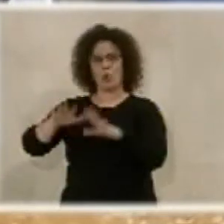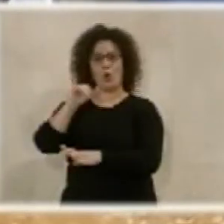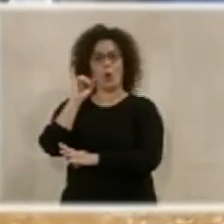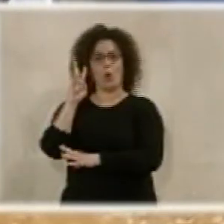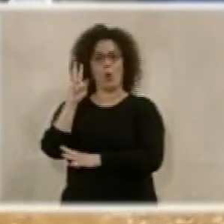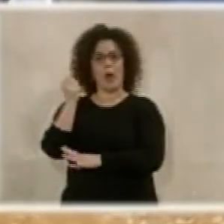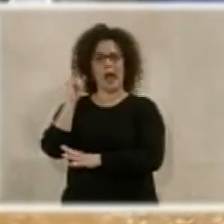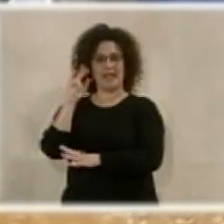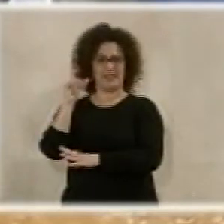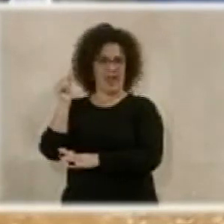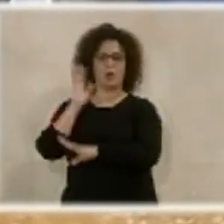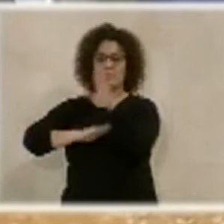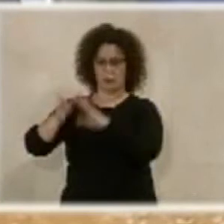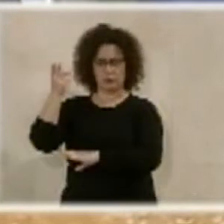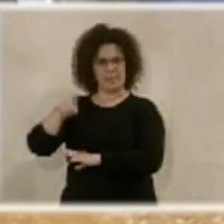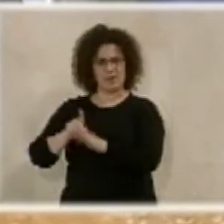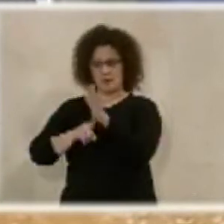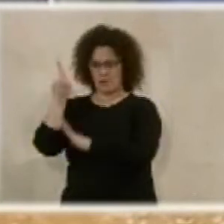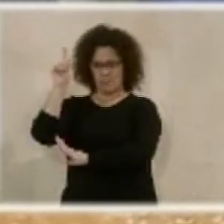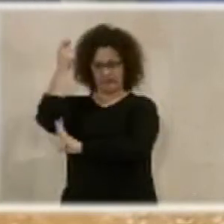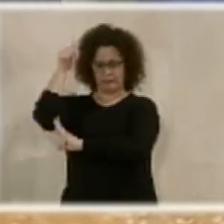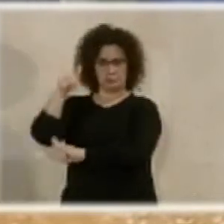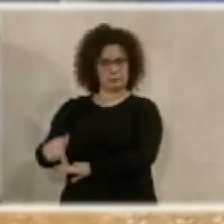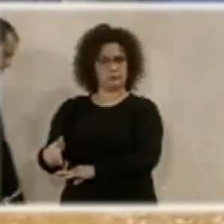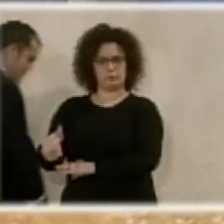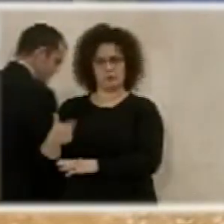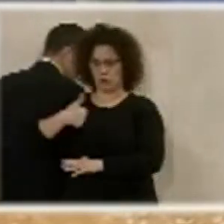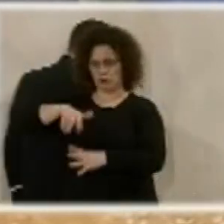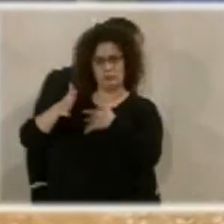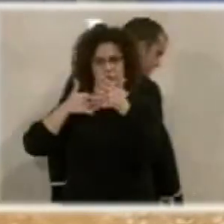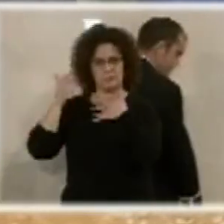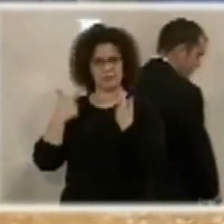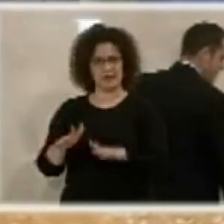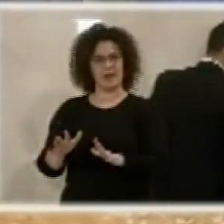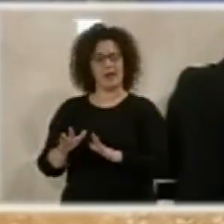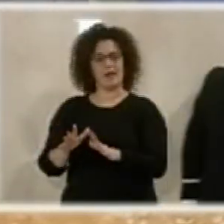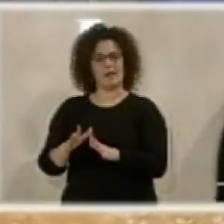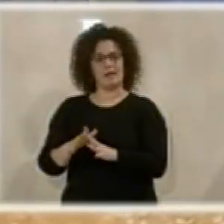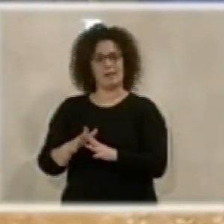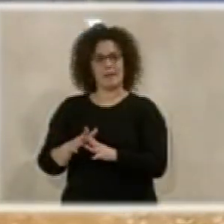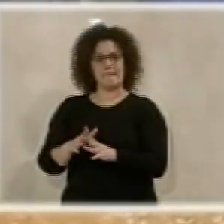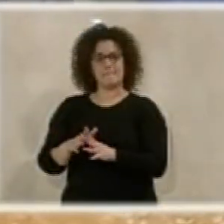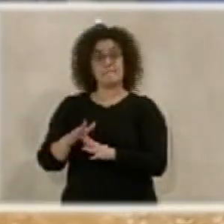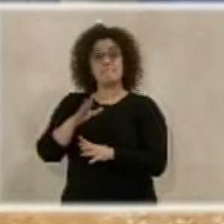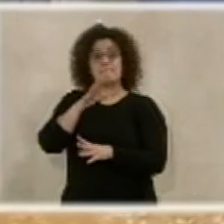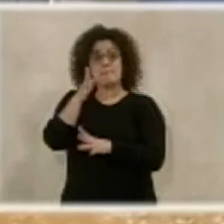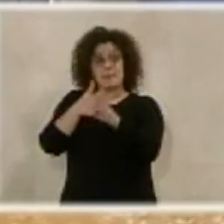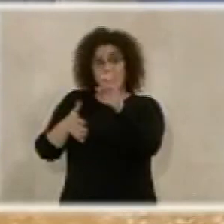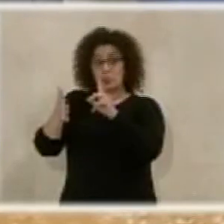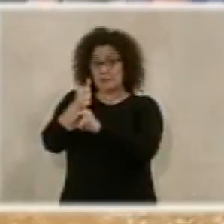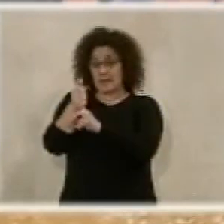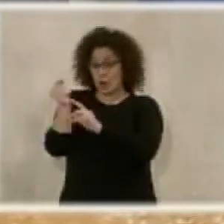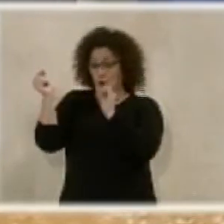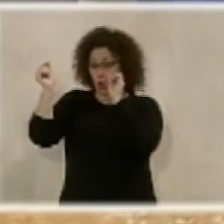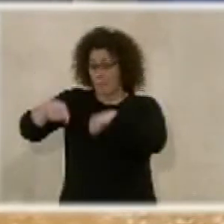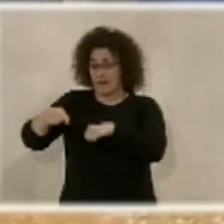Juáida. Y, además, hemos hecho algo que ha sido un hito y que ha sido un hito porque hemos conseguido hacer un